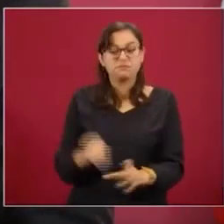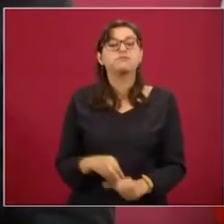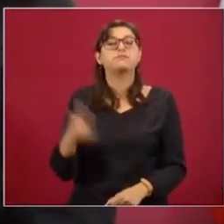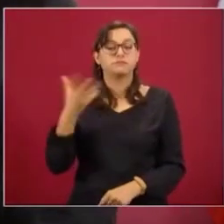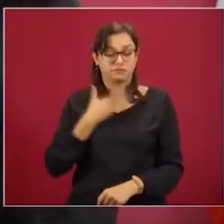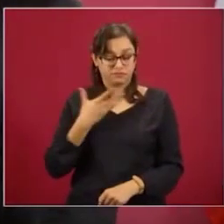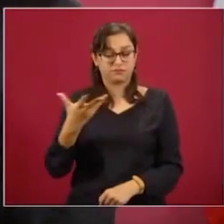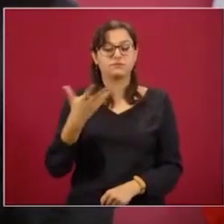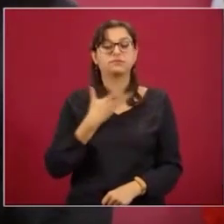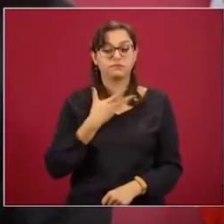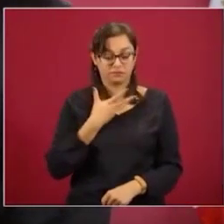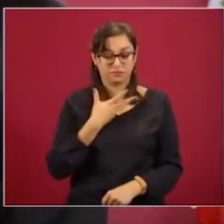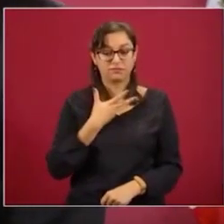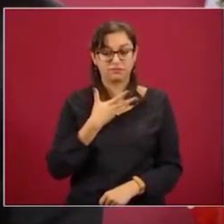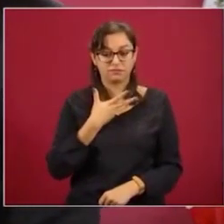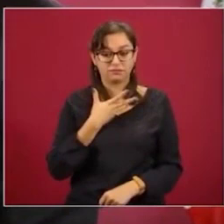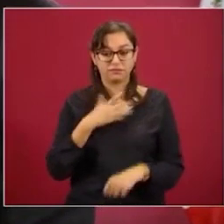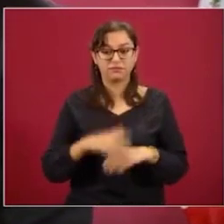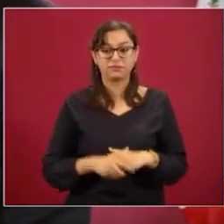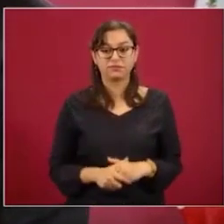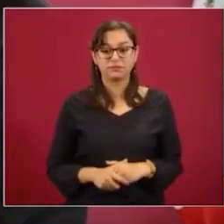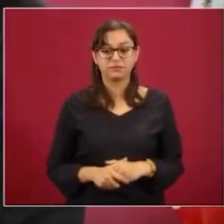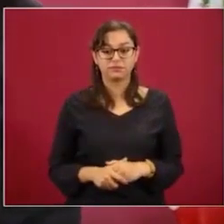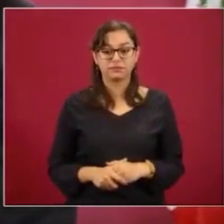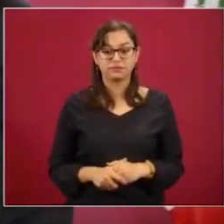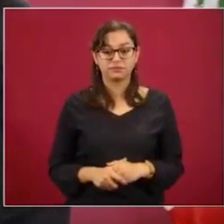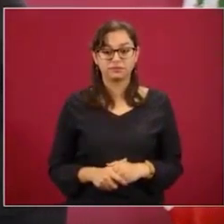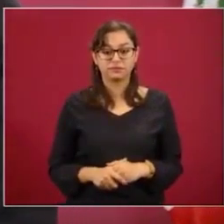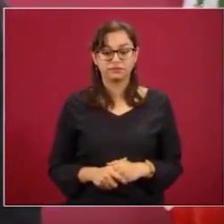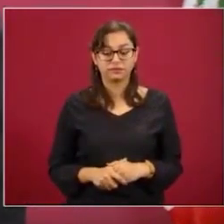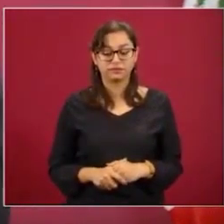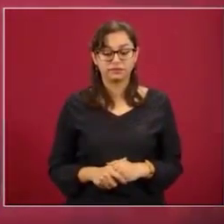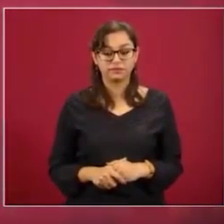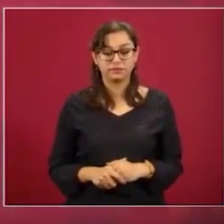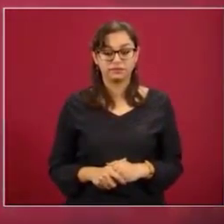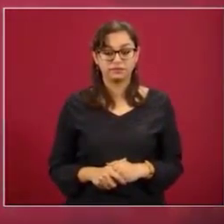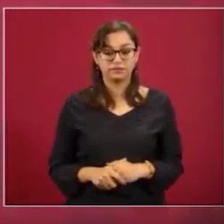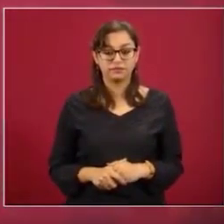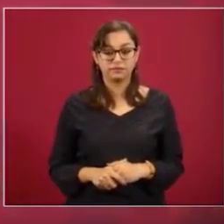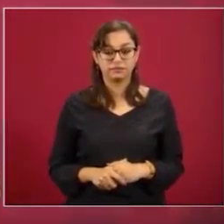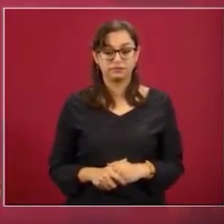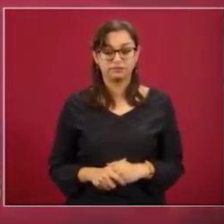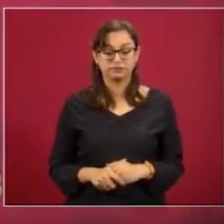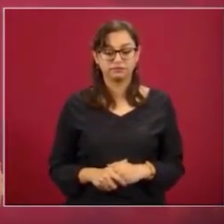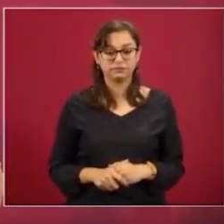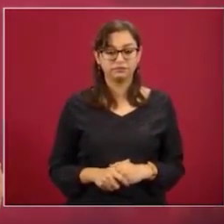Lo más honesto sería poner